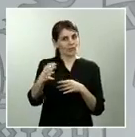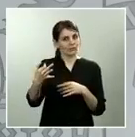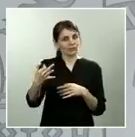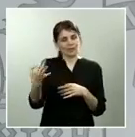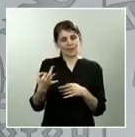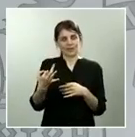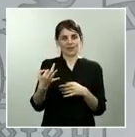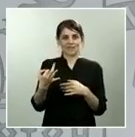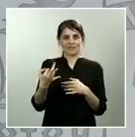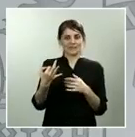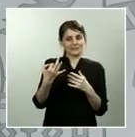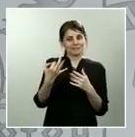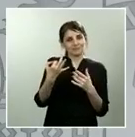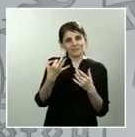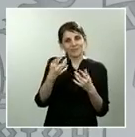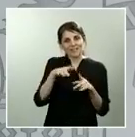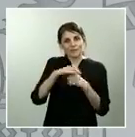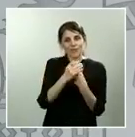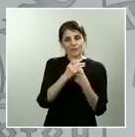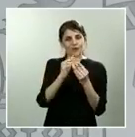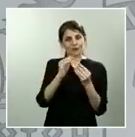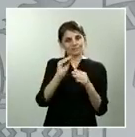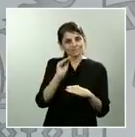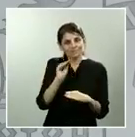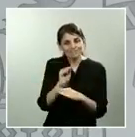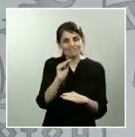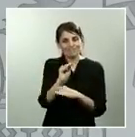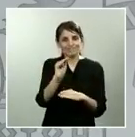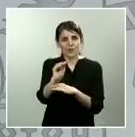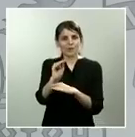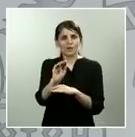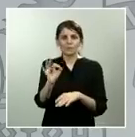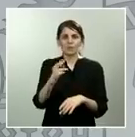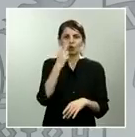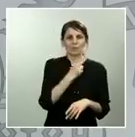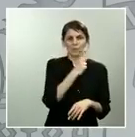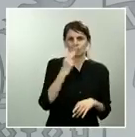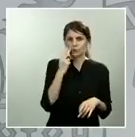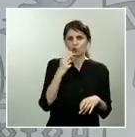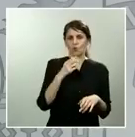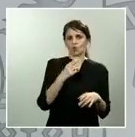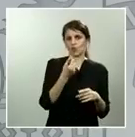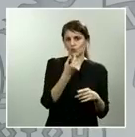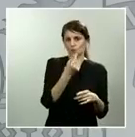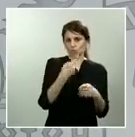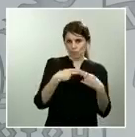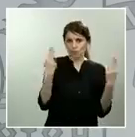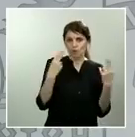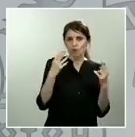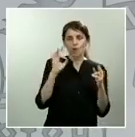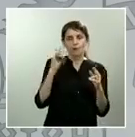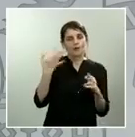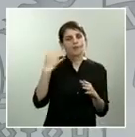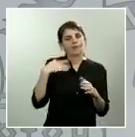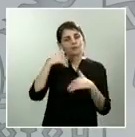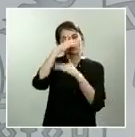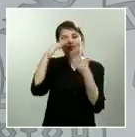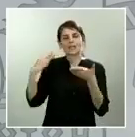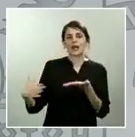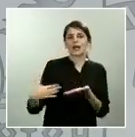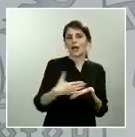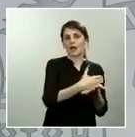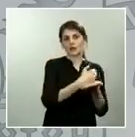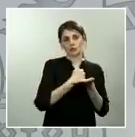que permitan el compromiso con las cuentas públicas pero sin que nadie se quede atrás con motivo de esta pandemia sin que se incremente la desigualdad